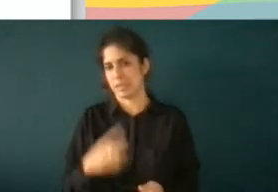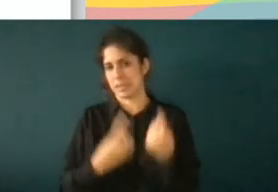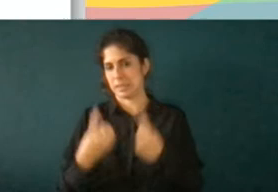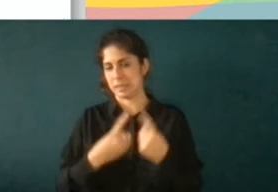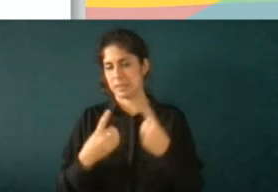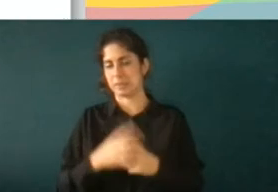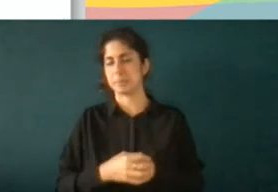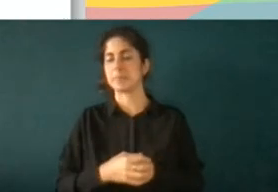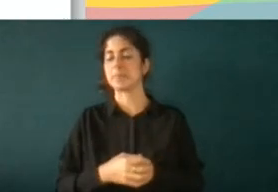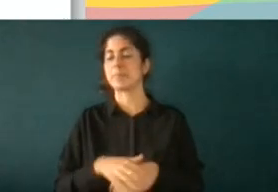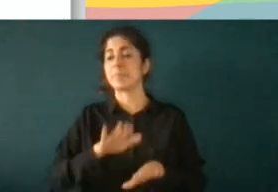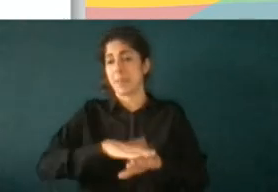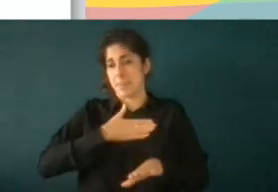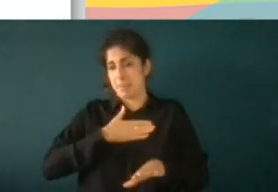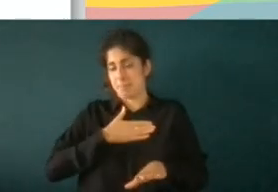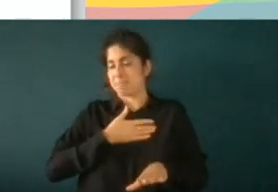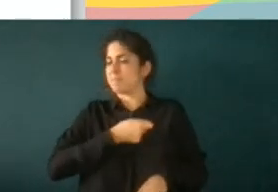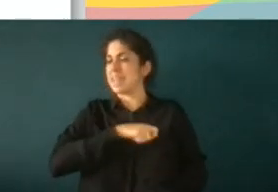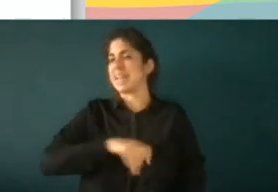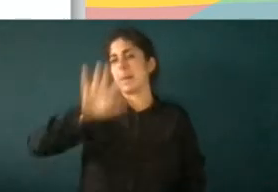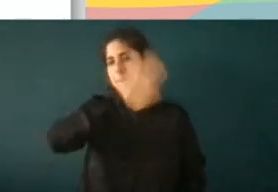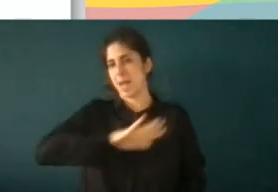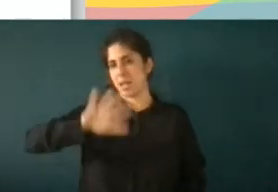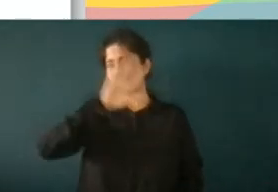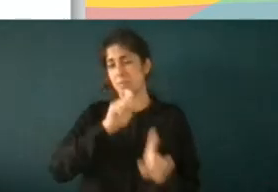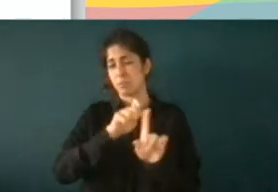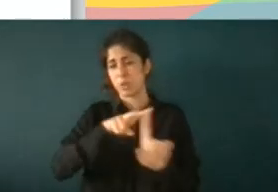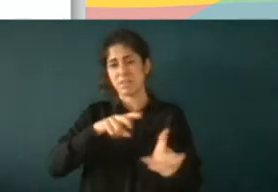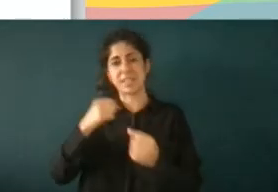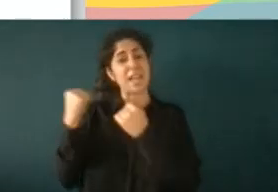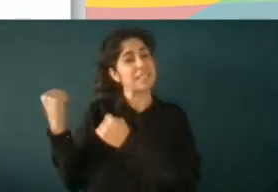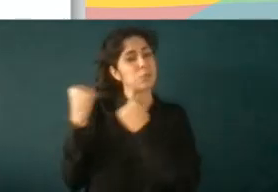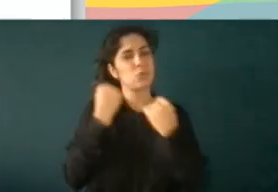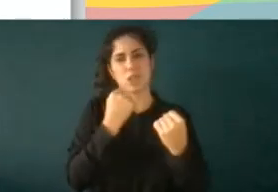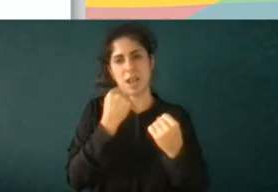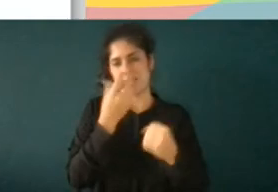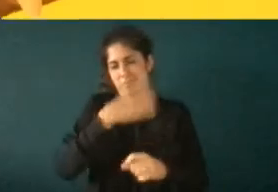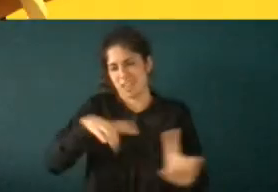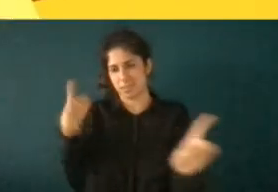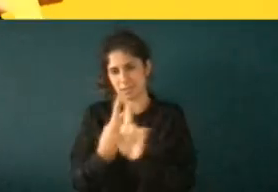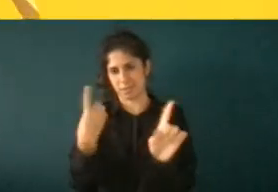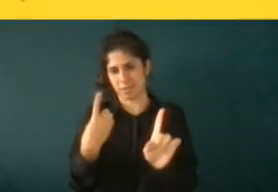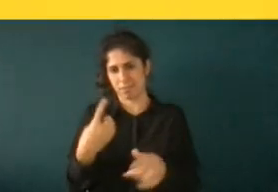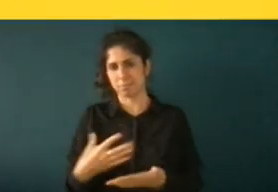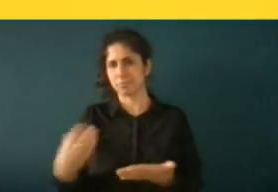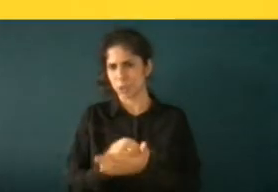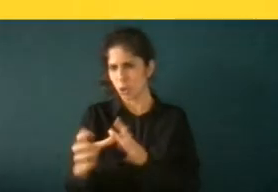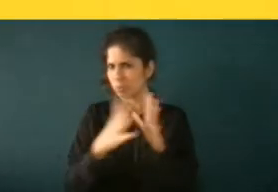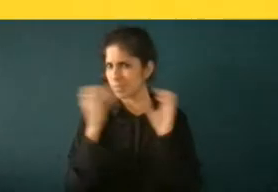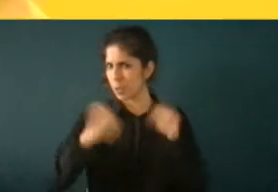para mí España institucionalmente institucionalmente es racista creo que en esto podemos estar todos de acuerdo o no hay alguien que crea que no